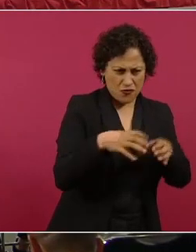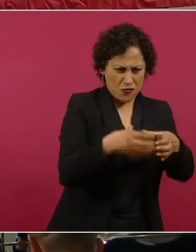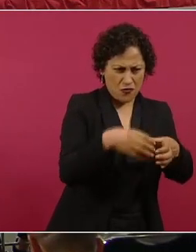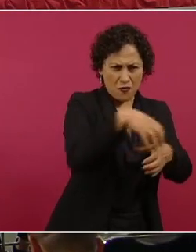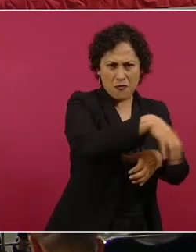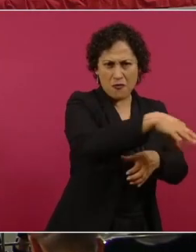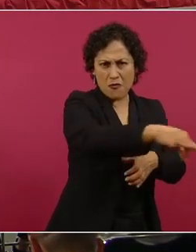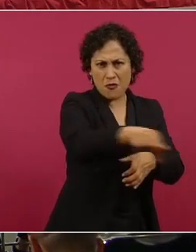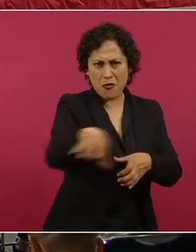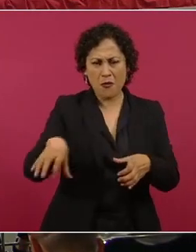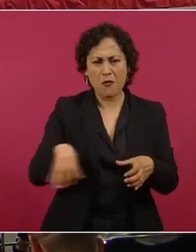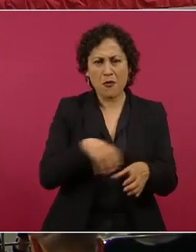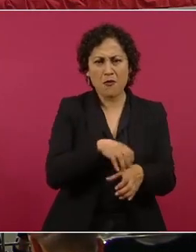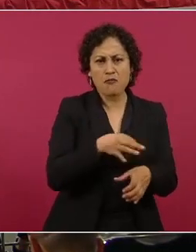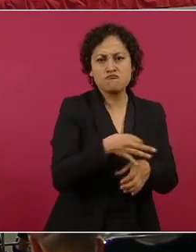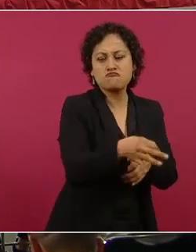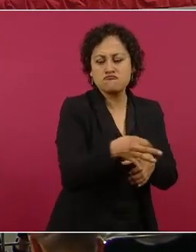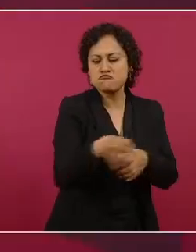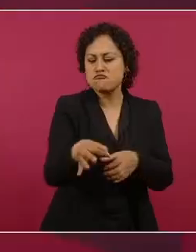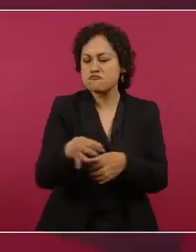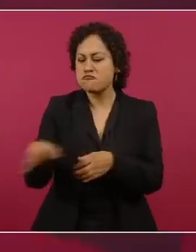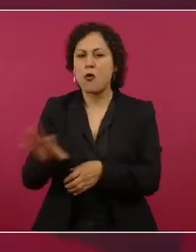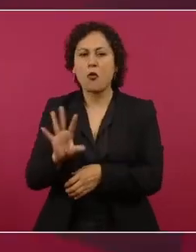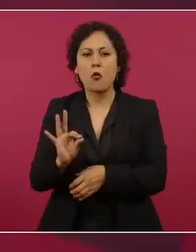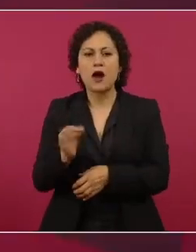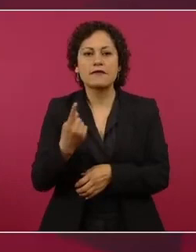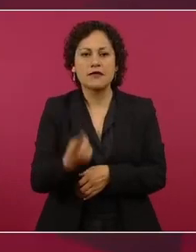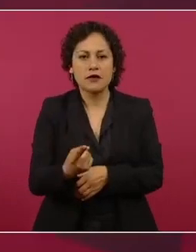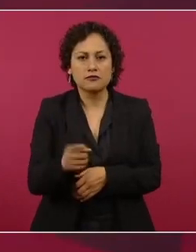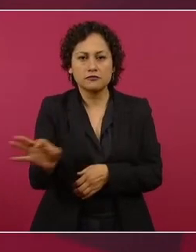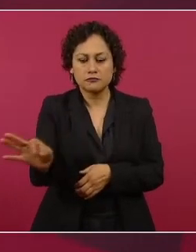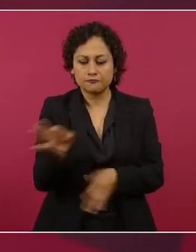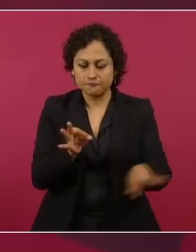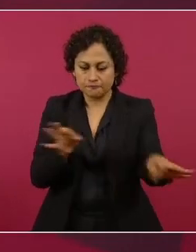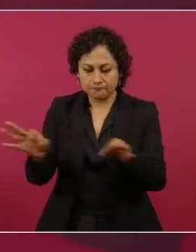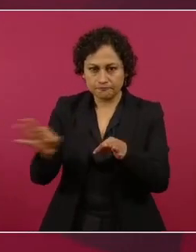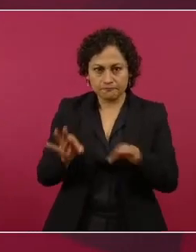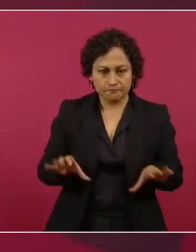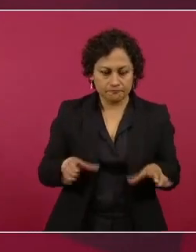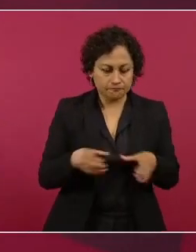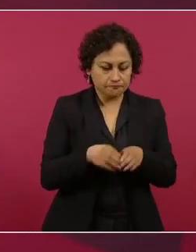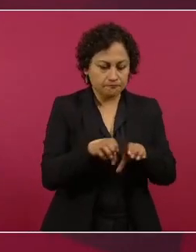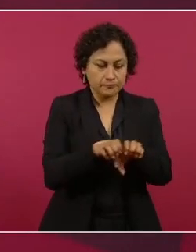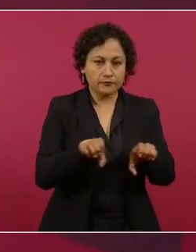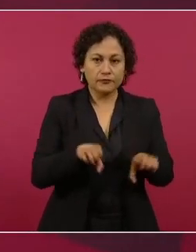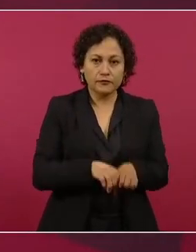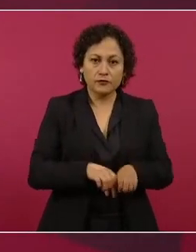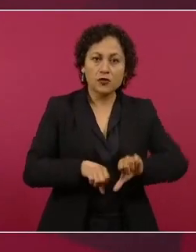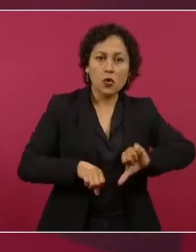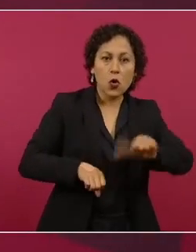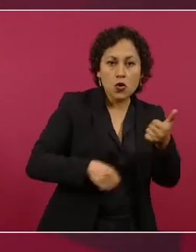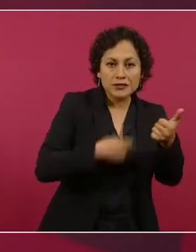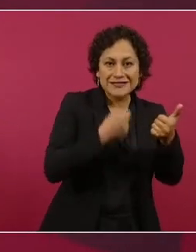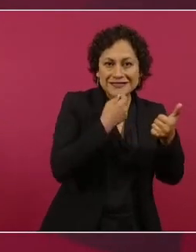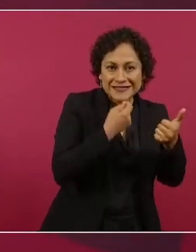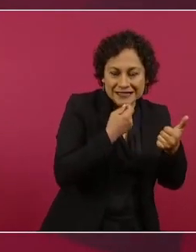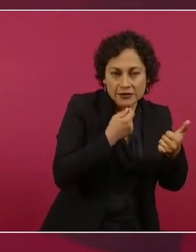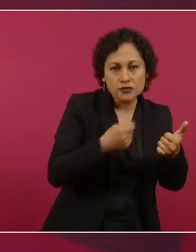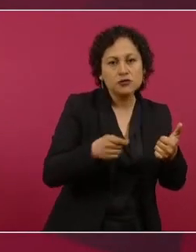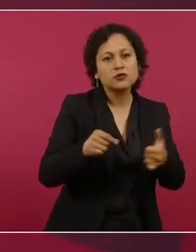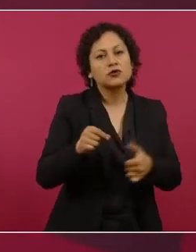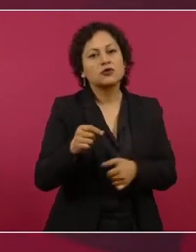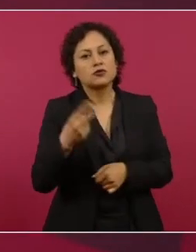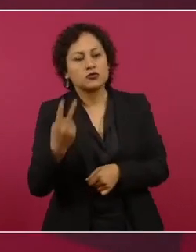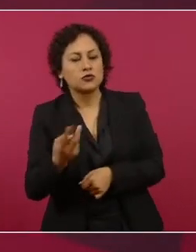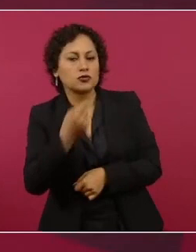Y pues el equipo se conformó con once niños y dos niñas y se fueron para allá. Y antes